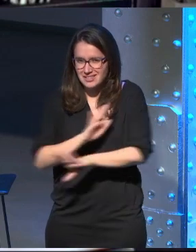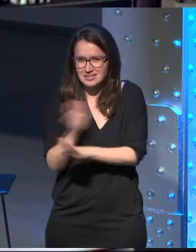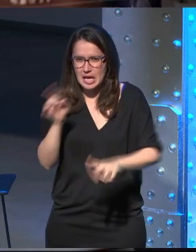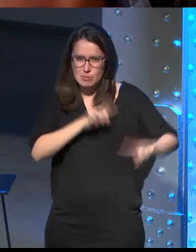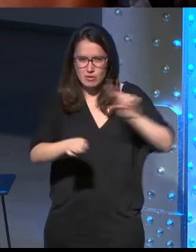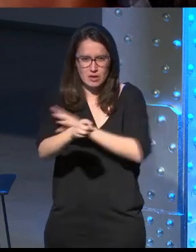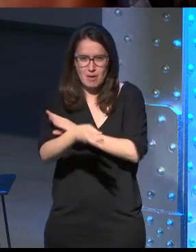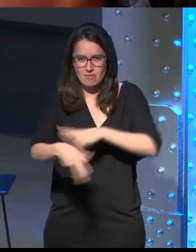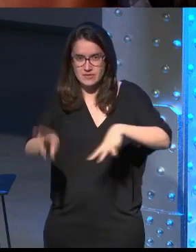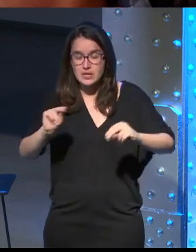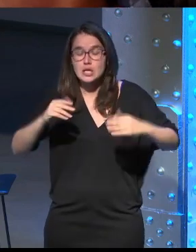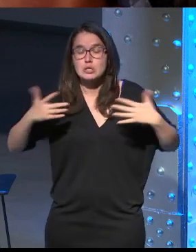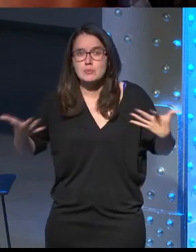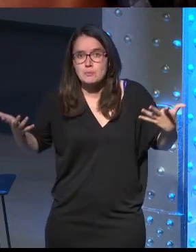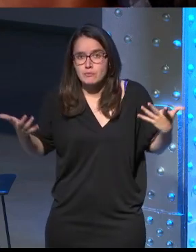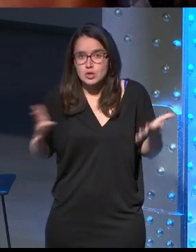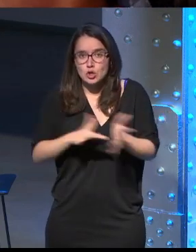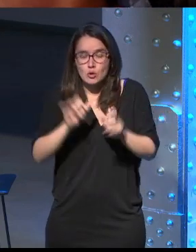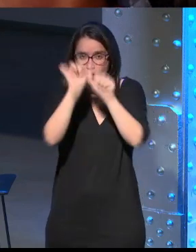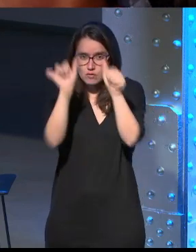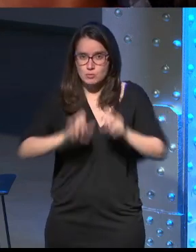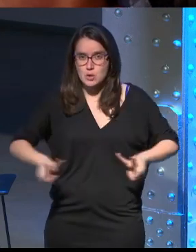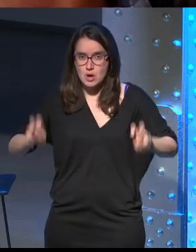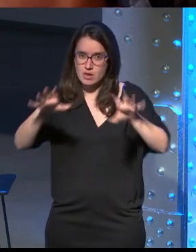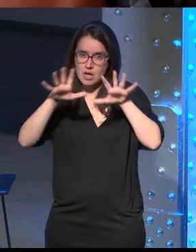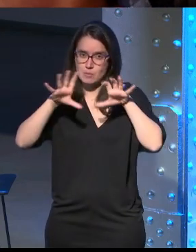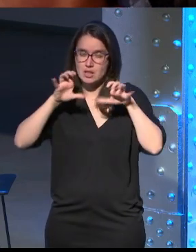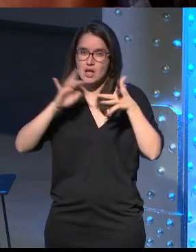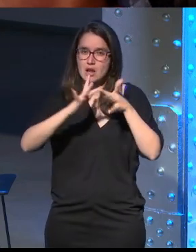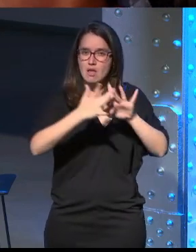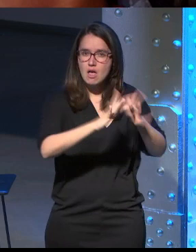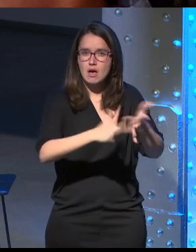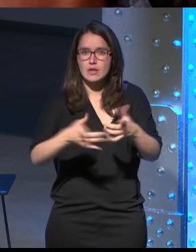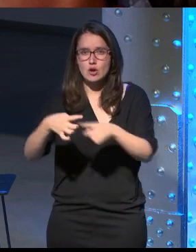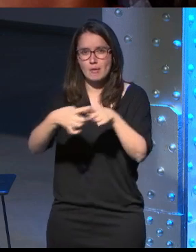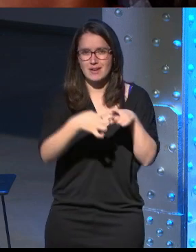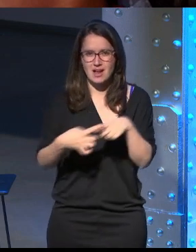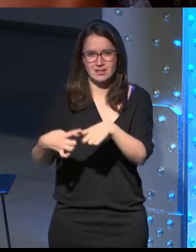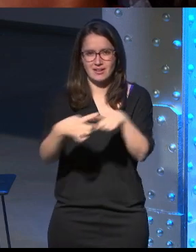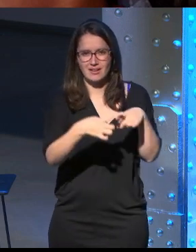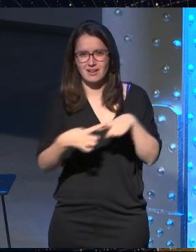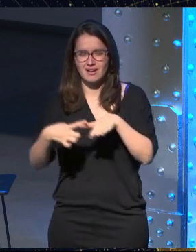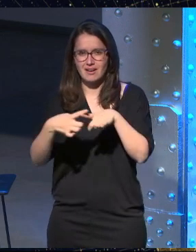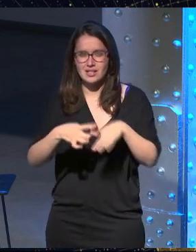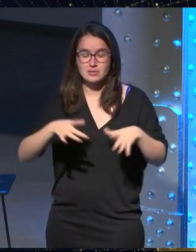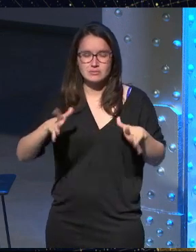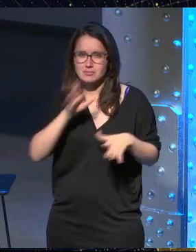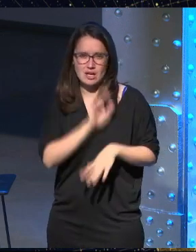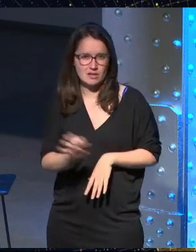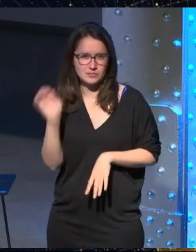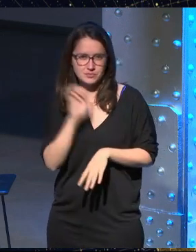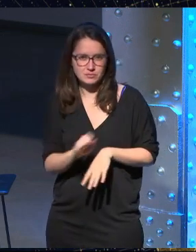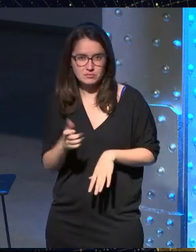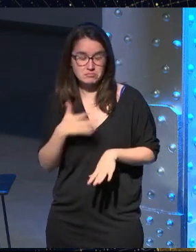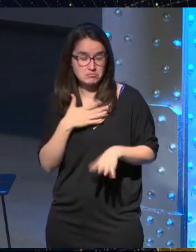problema entonces bueno es una nueva forma de aprender de interactuar de compartir y es maravilloso